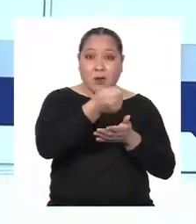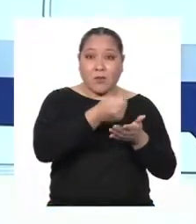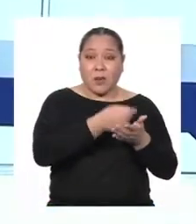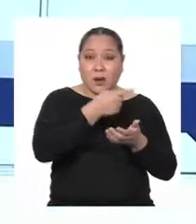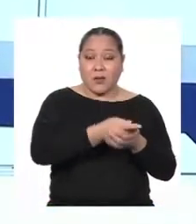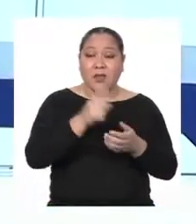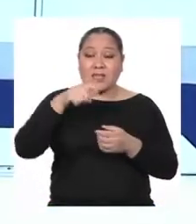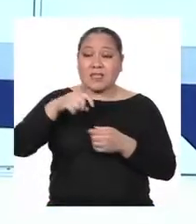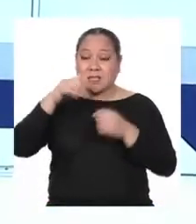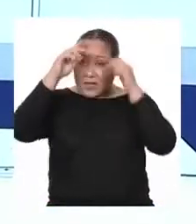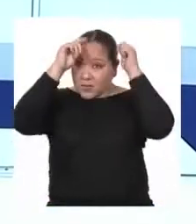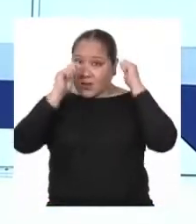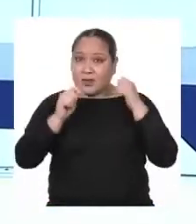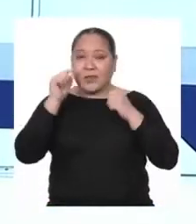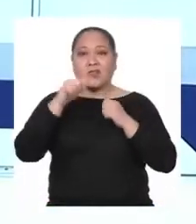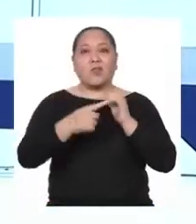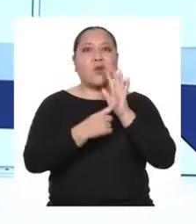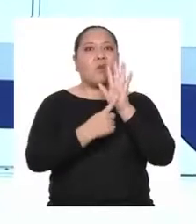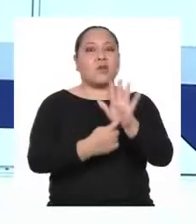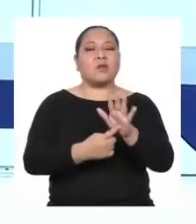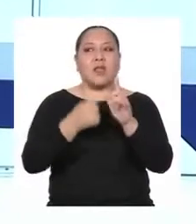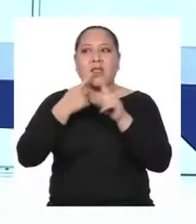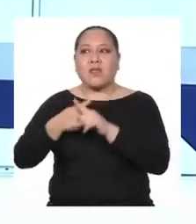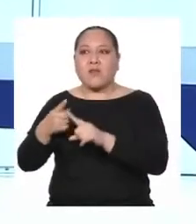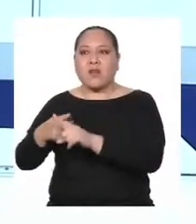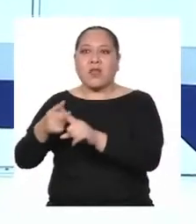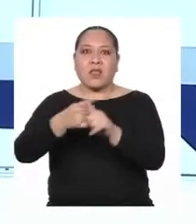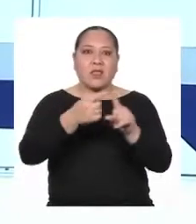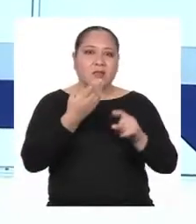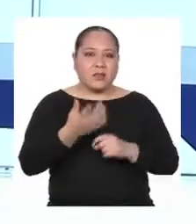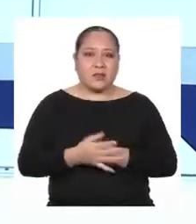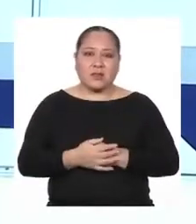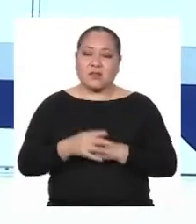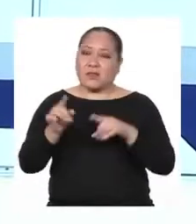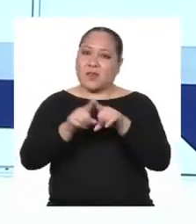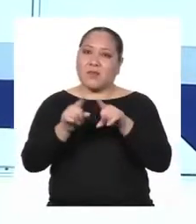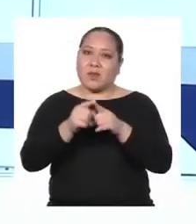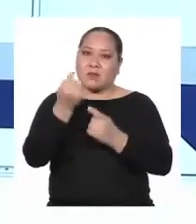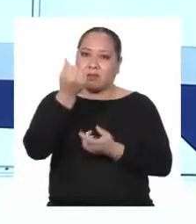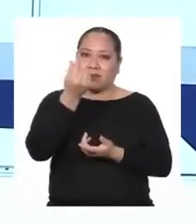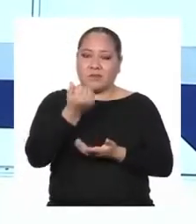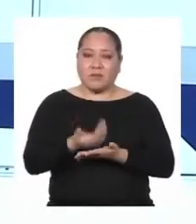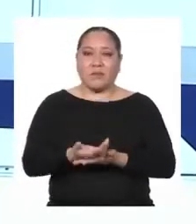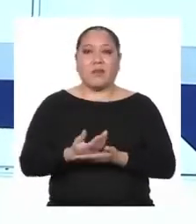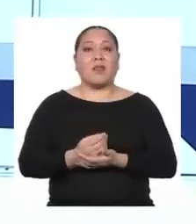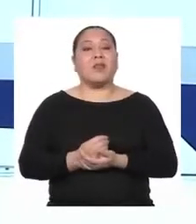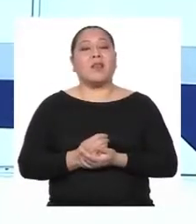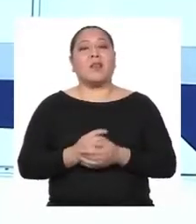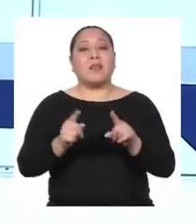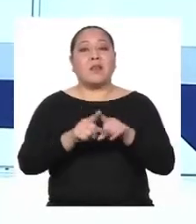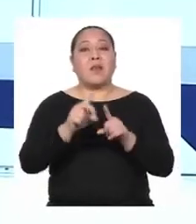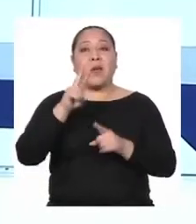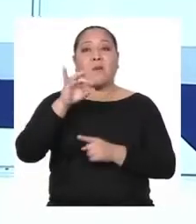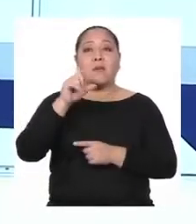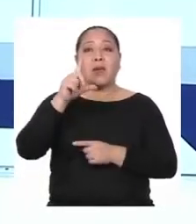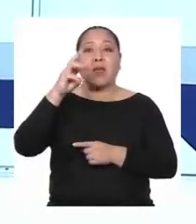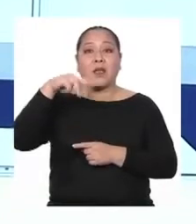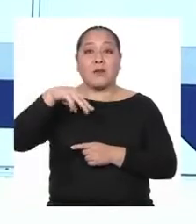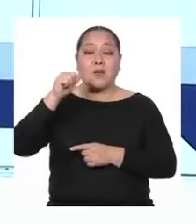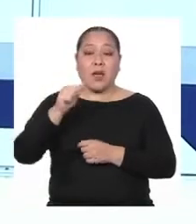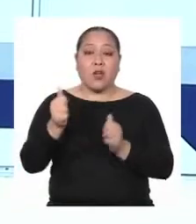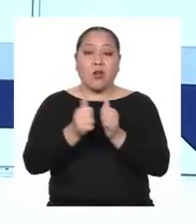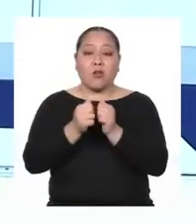Esto es una gran demostración Esto la diversidad Incluso en nuestra economía Además, Vilma a través del